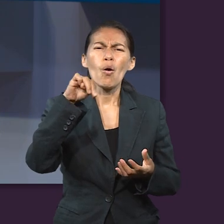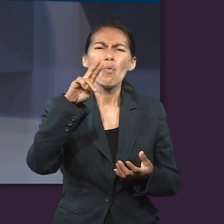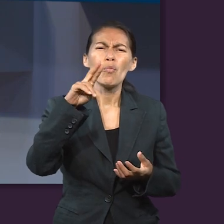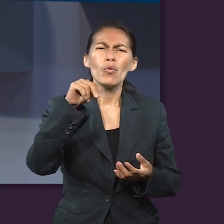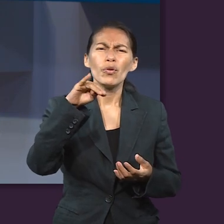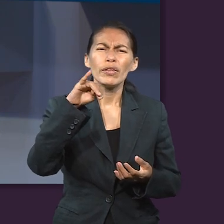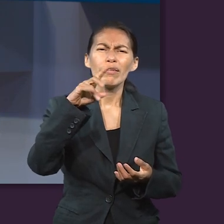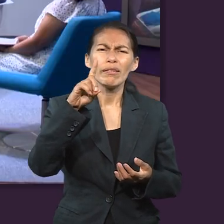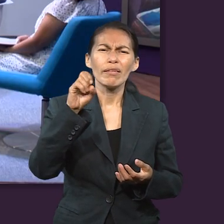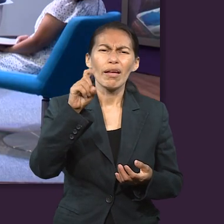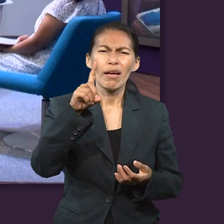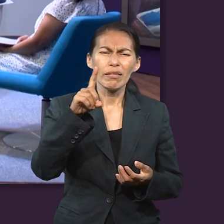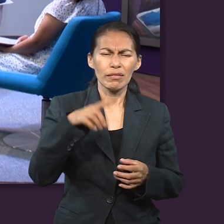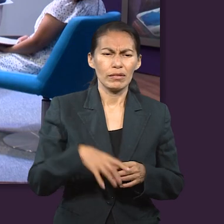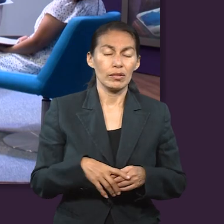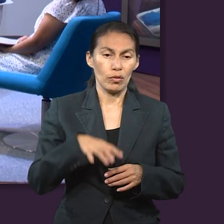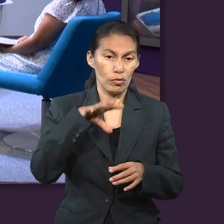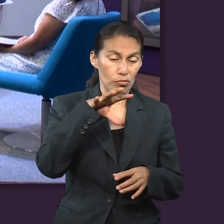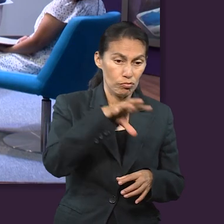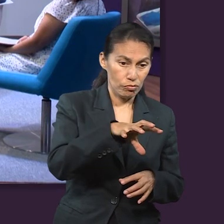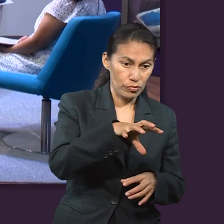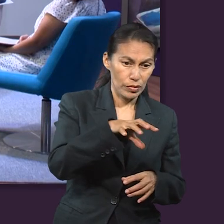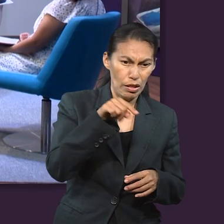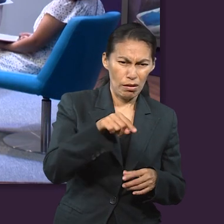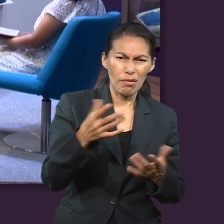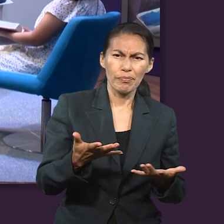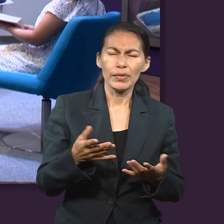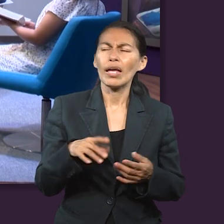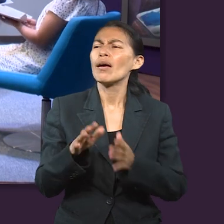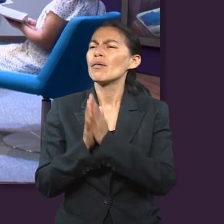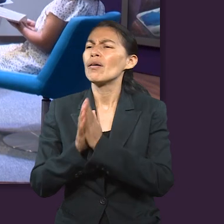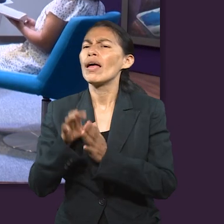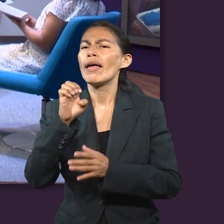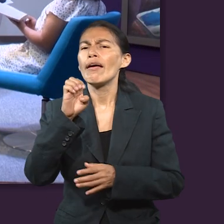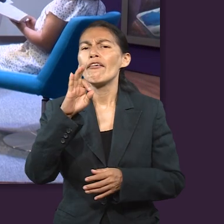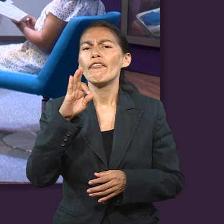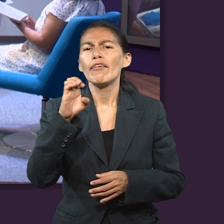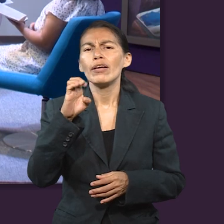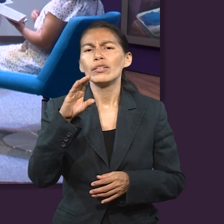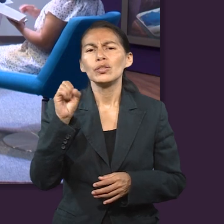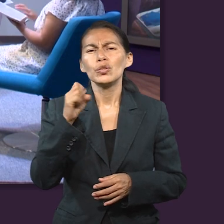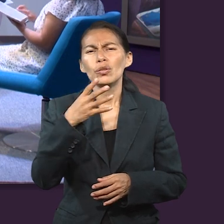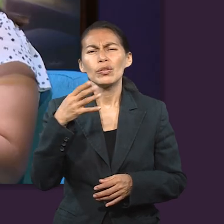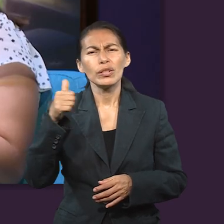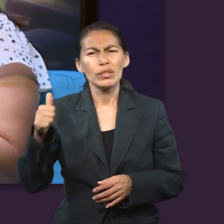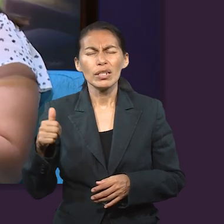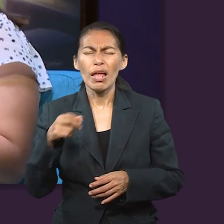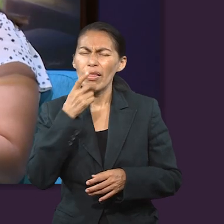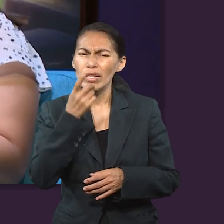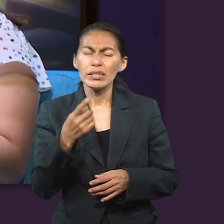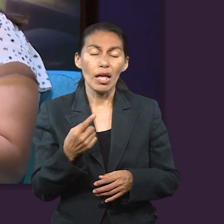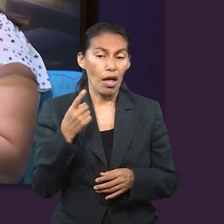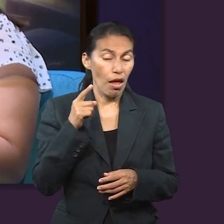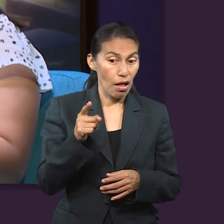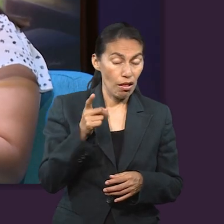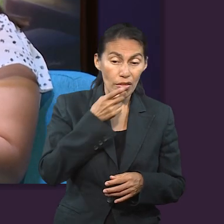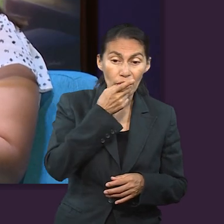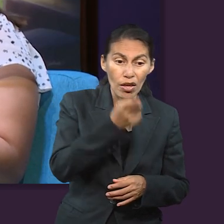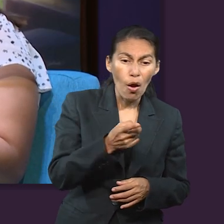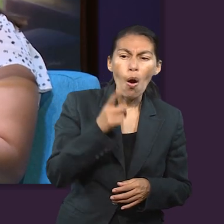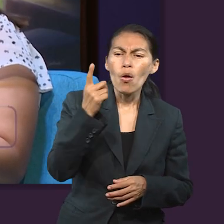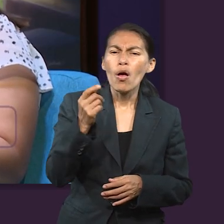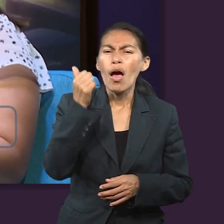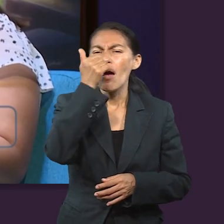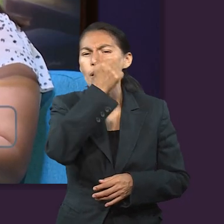ayudar con Efesios 4 del 11 al 16. Yo te ayudo, dice así. Él mismo constituyó a unos